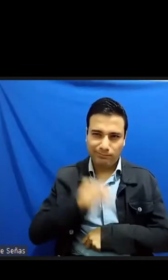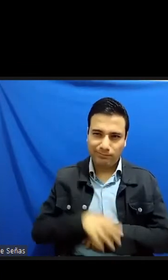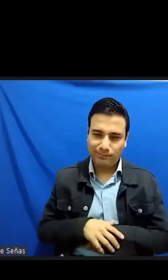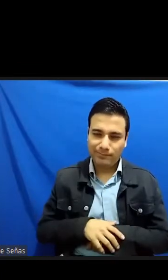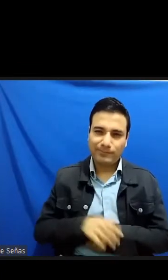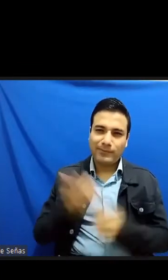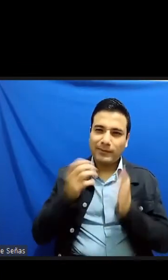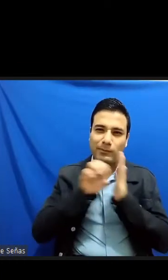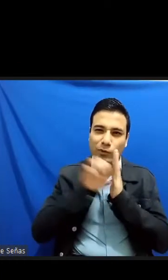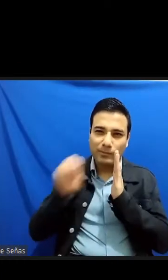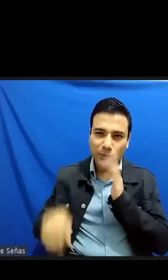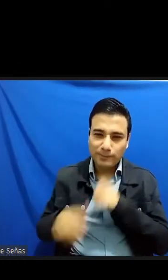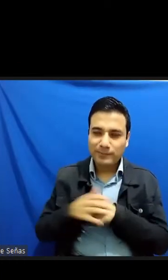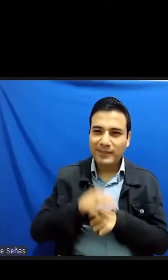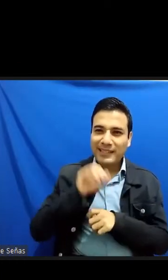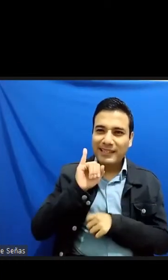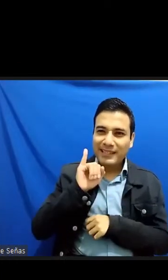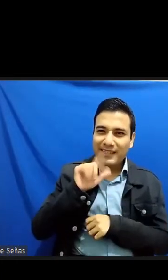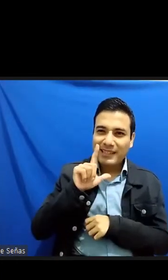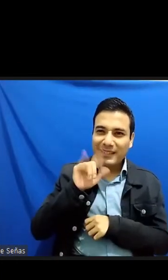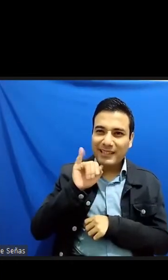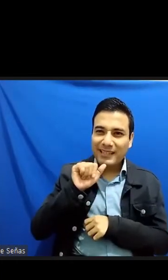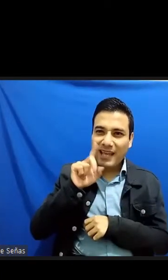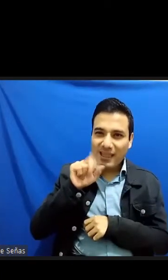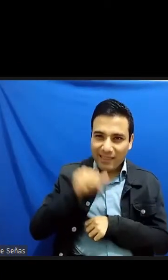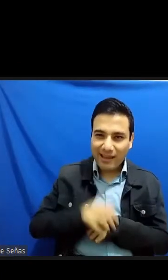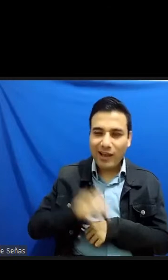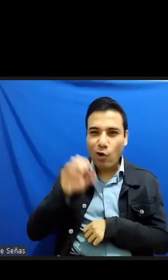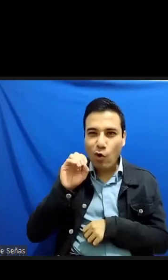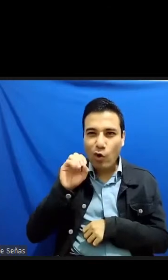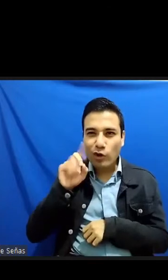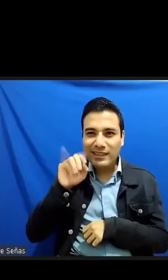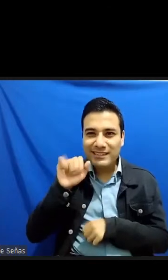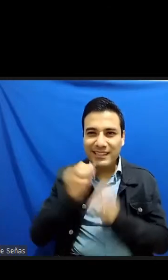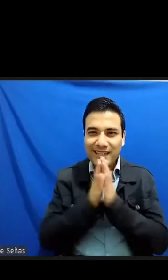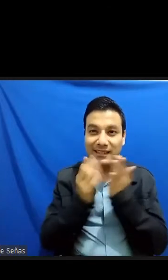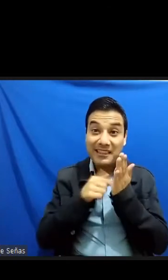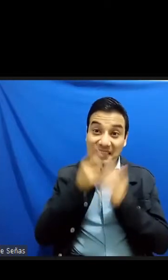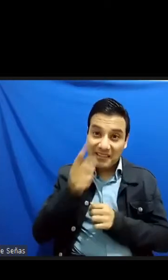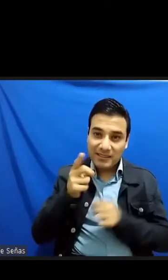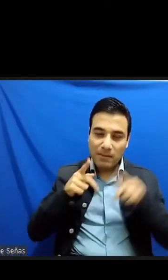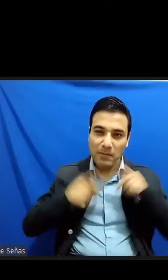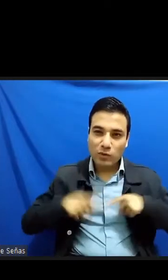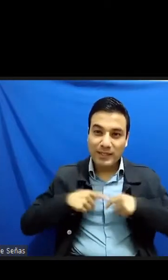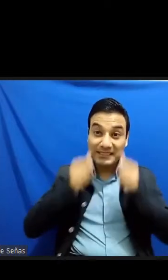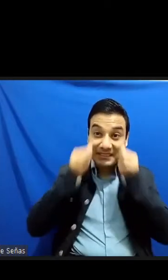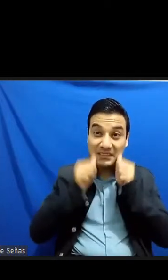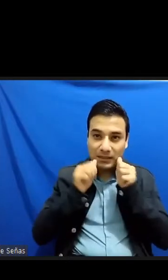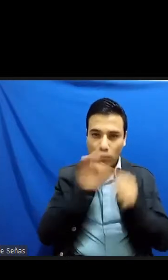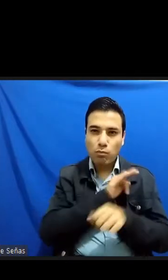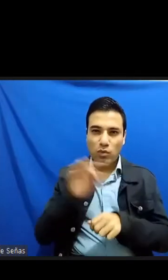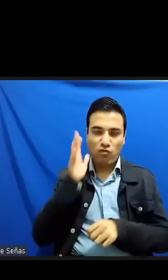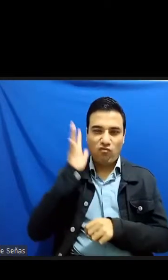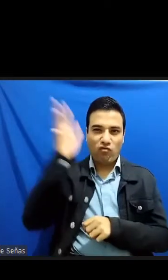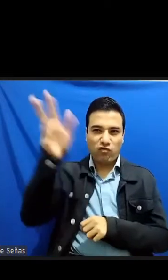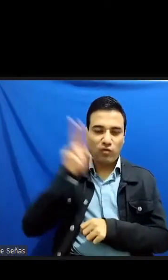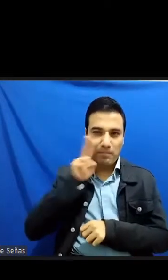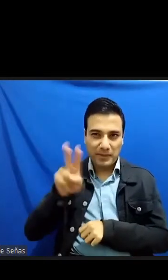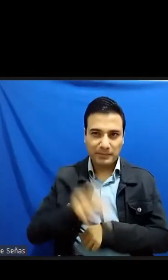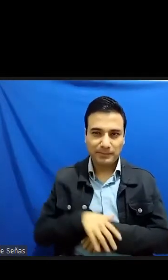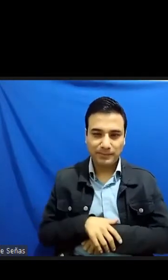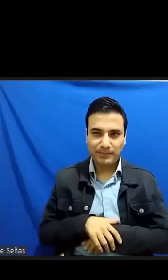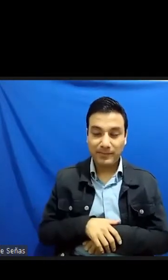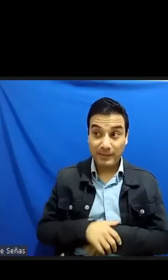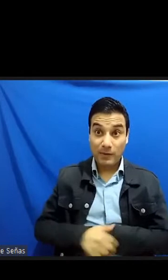odisea de los seres capaces de vislumbrar el futuro pero pese a eso el cuerpo del